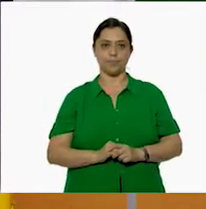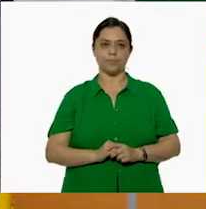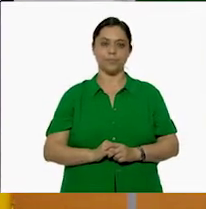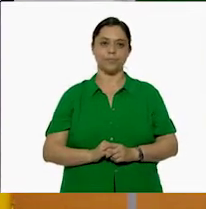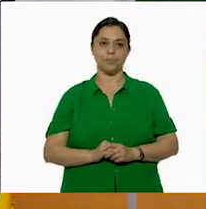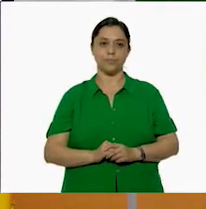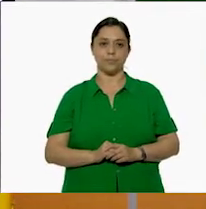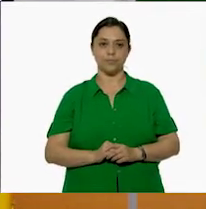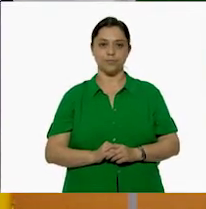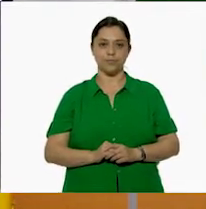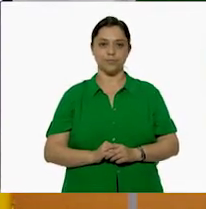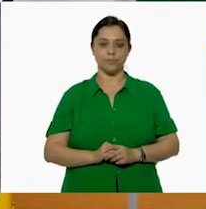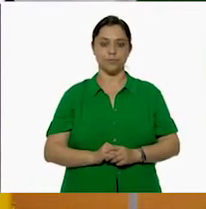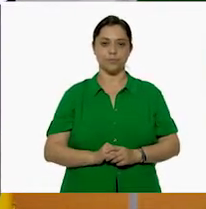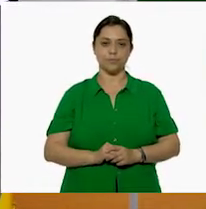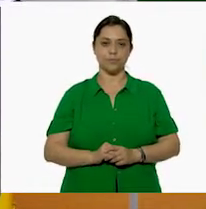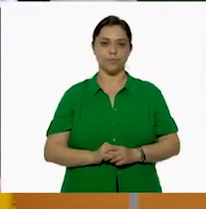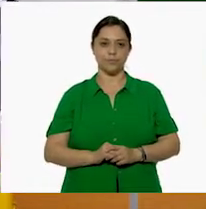12.